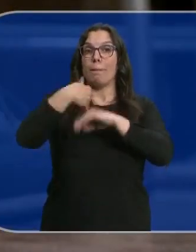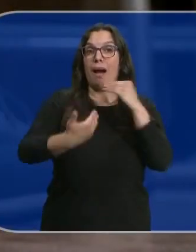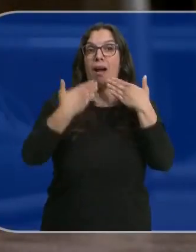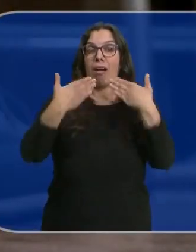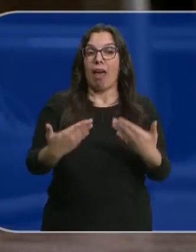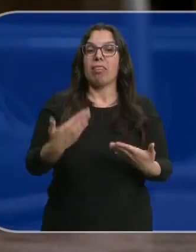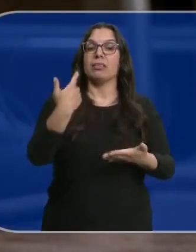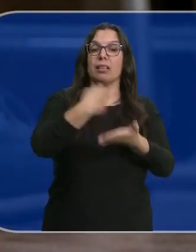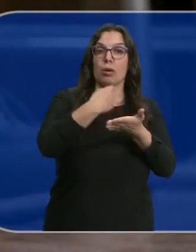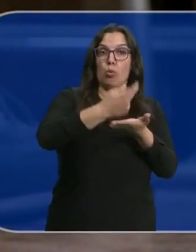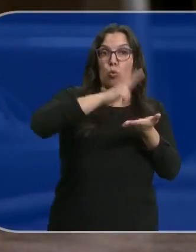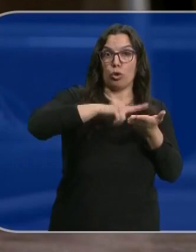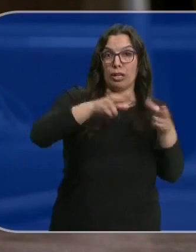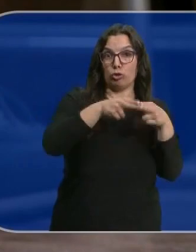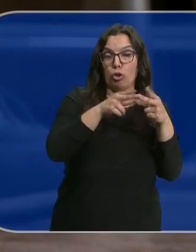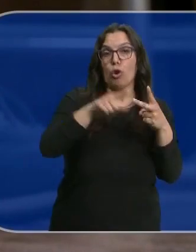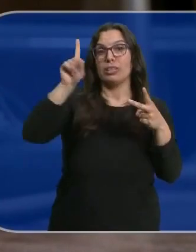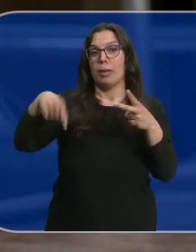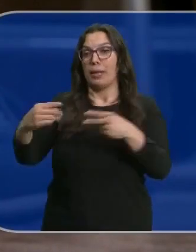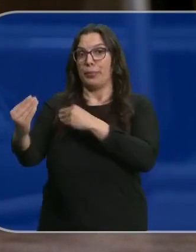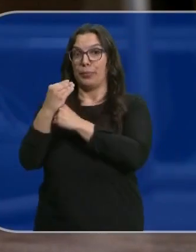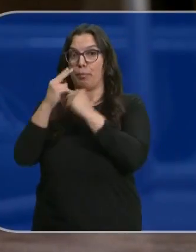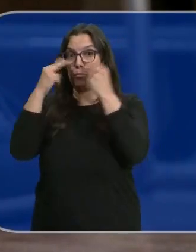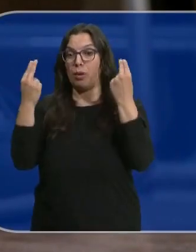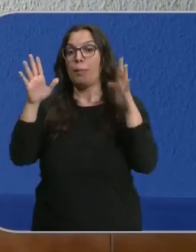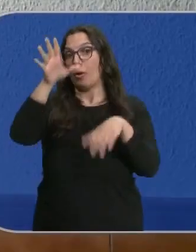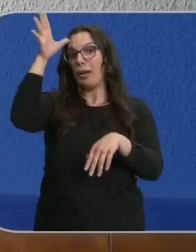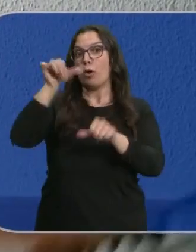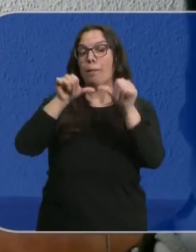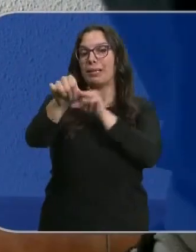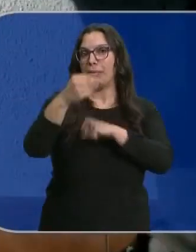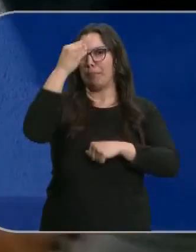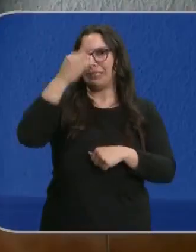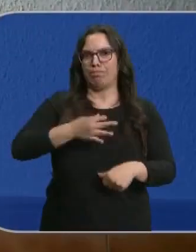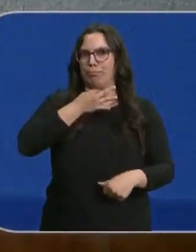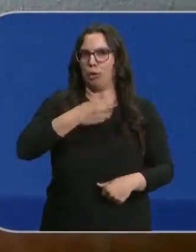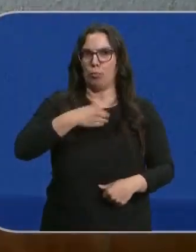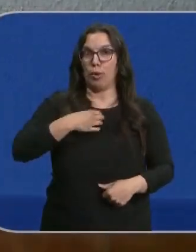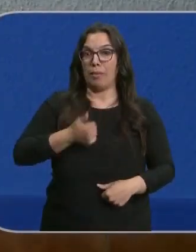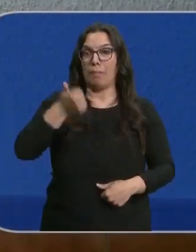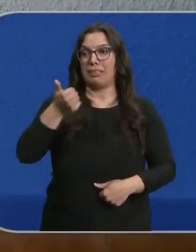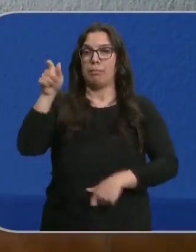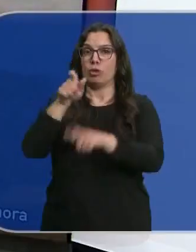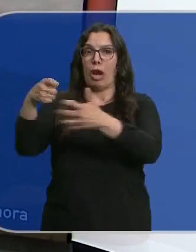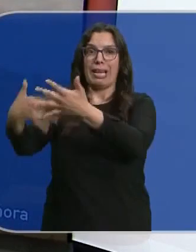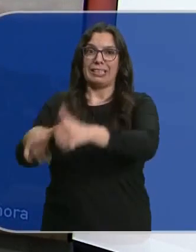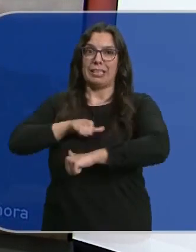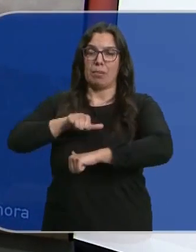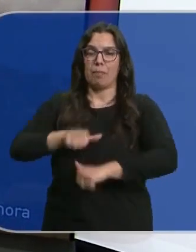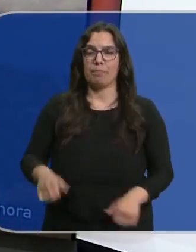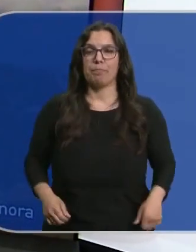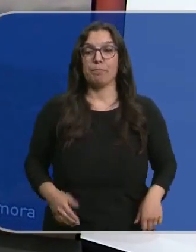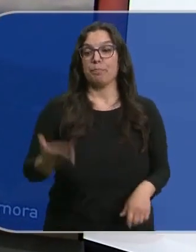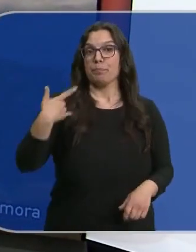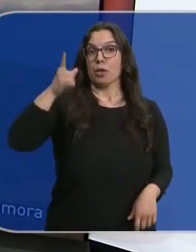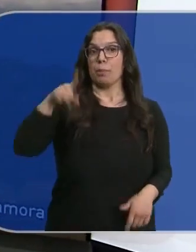con ayuda de las administraciones, pero temen que no sea suficiente a partir del verano y los nuevos casos tengan que esperar. El